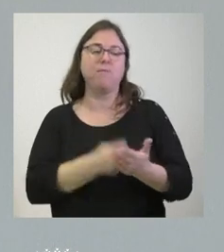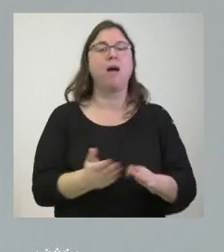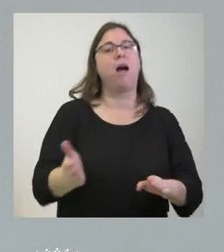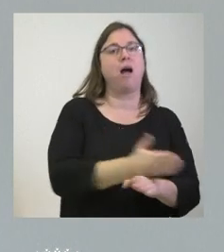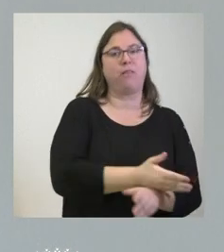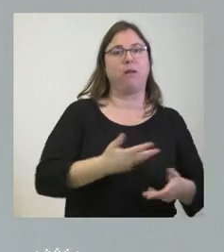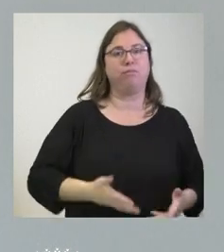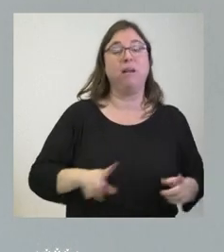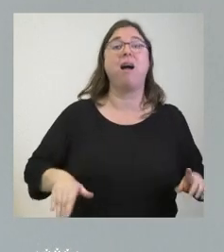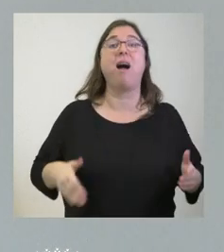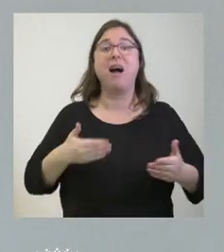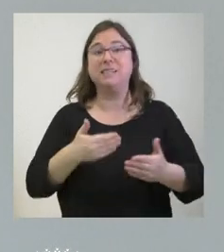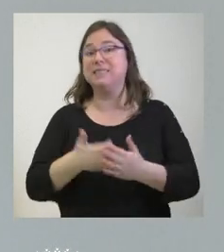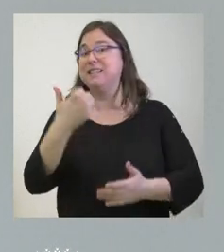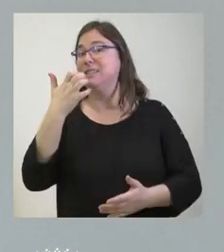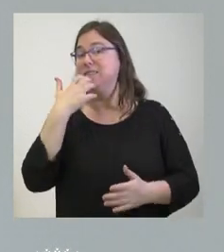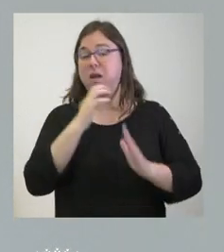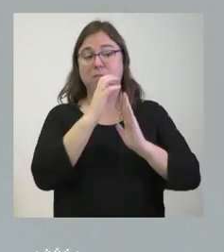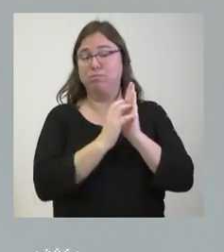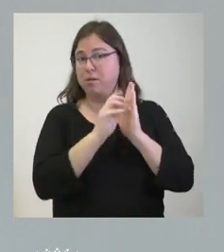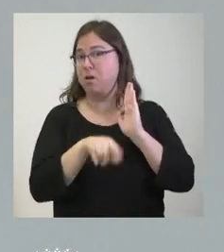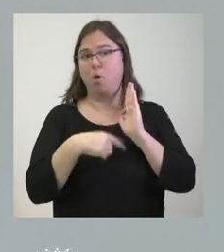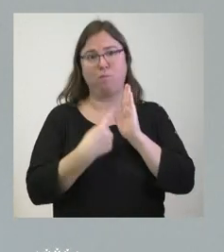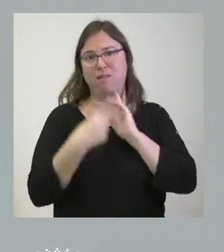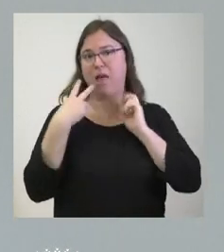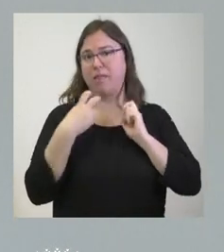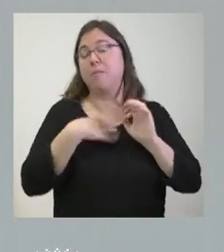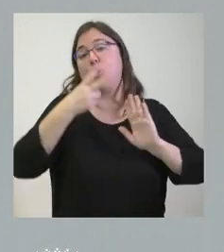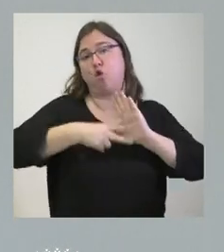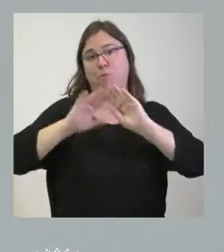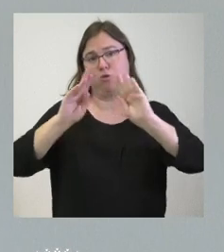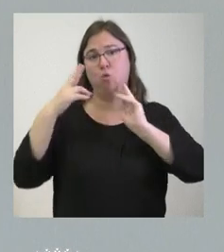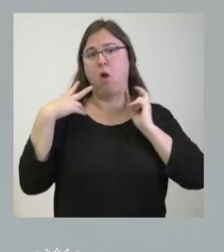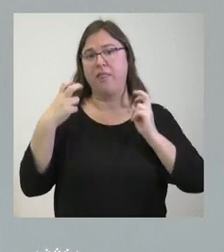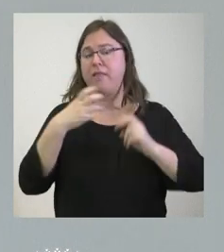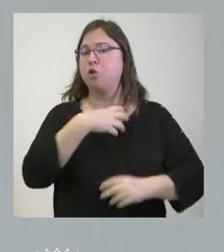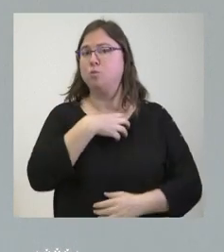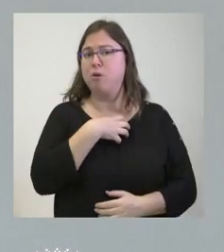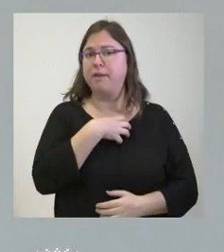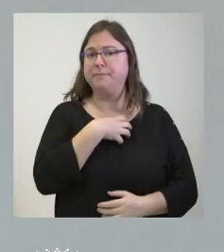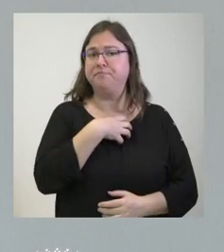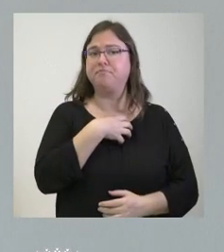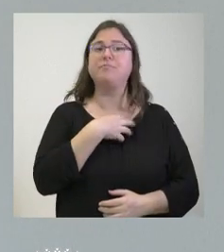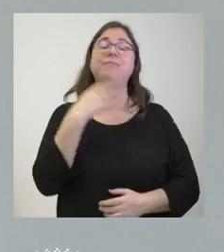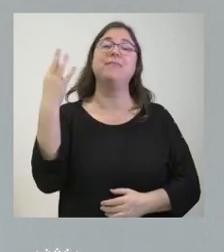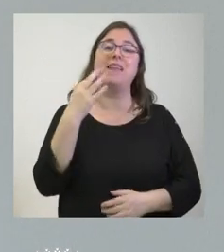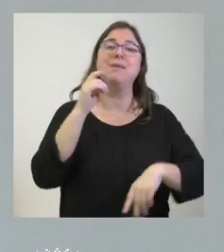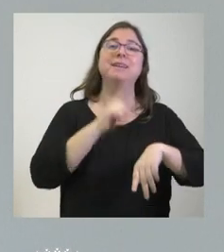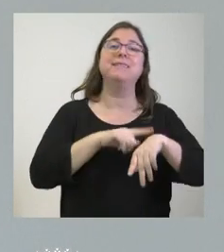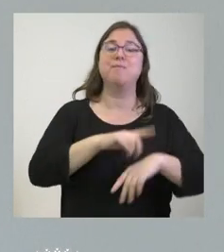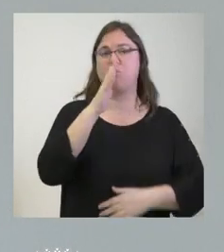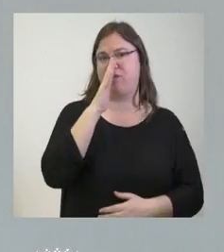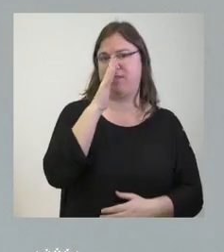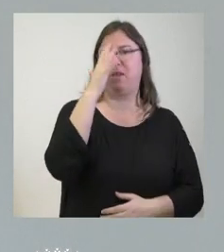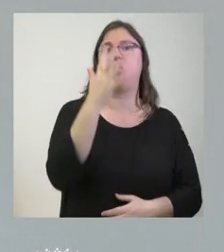e incluso si no se puede producir la deducción íntegra según la norma del impuesto sobre la renta de las personas físicas se tiene un periodo de 5 años